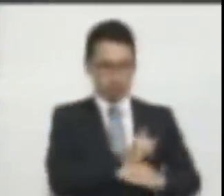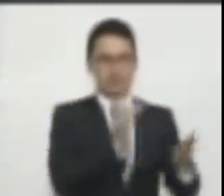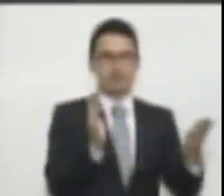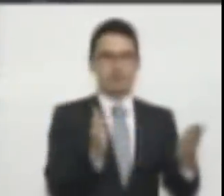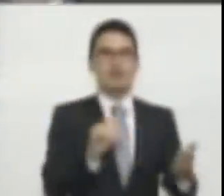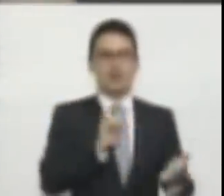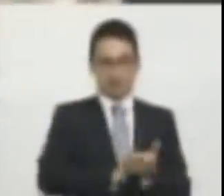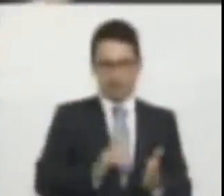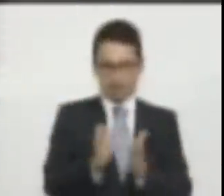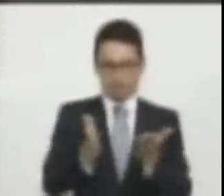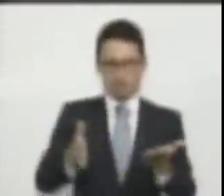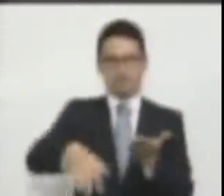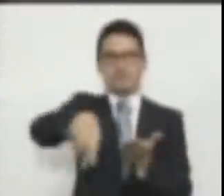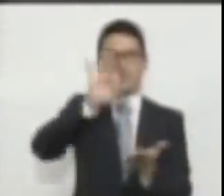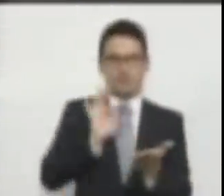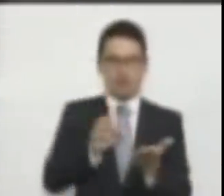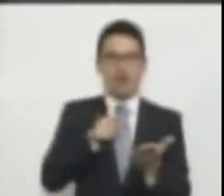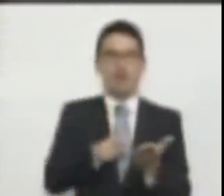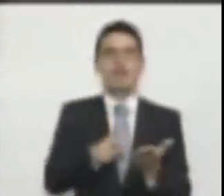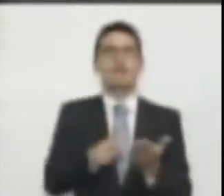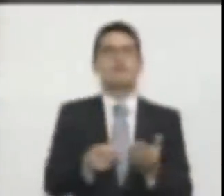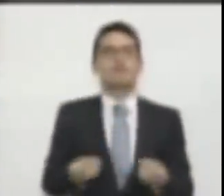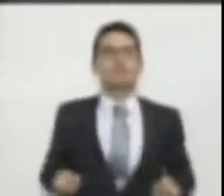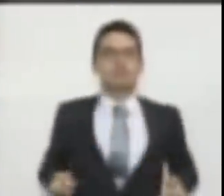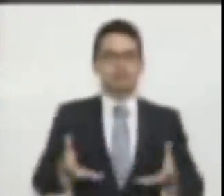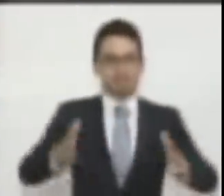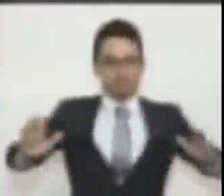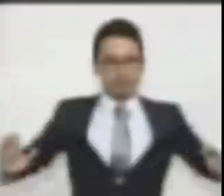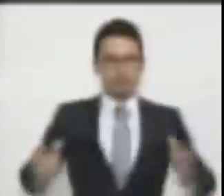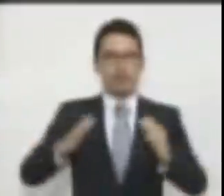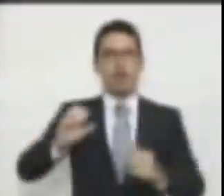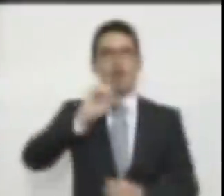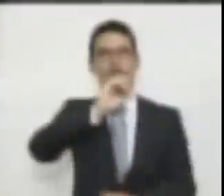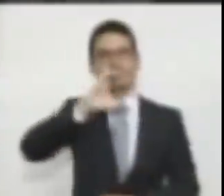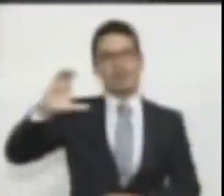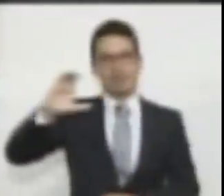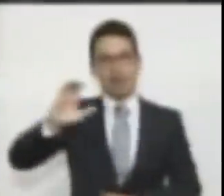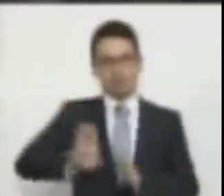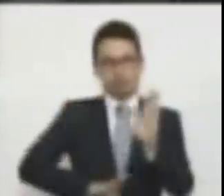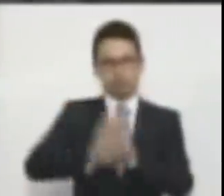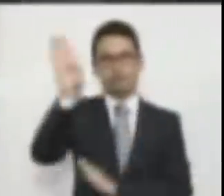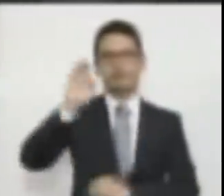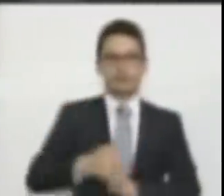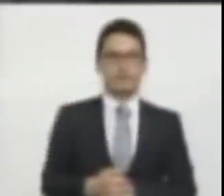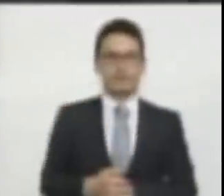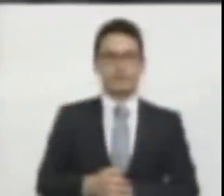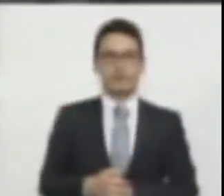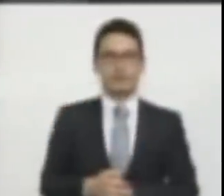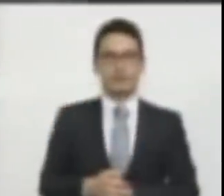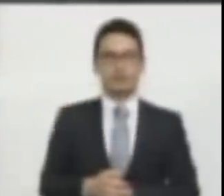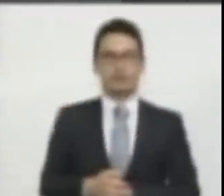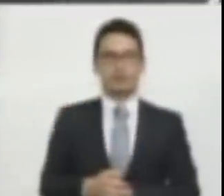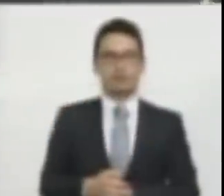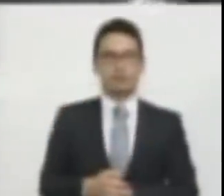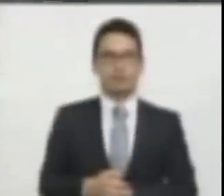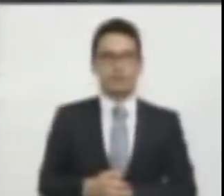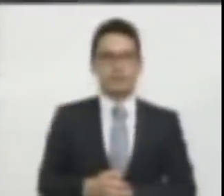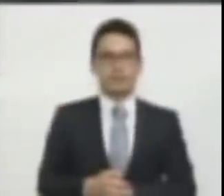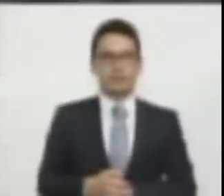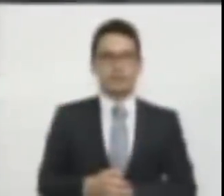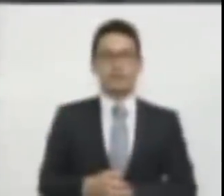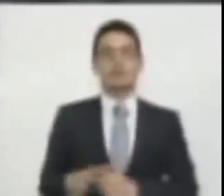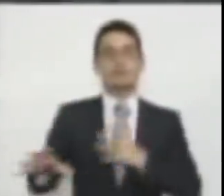Es la gran formadora de la civilización occidental. Y todavía más, señor